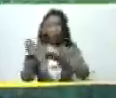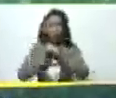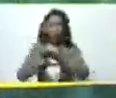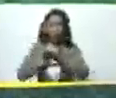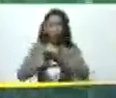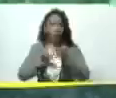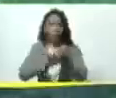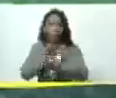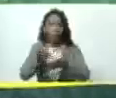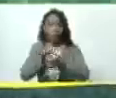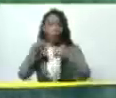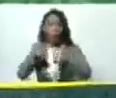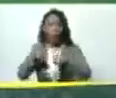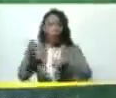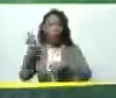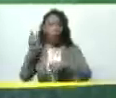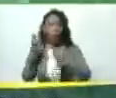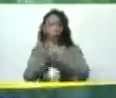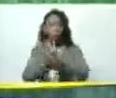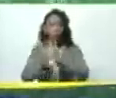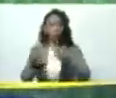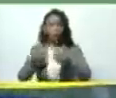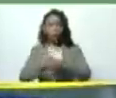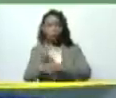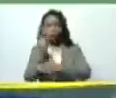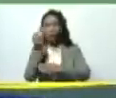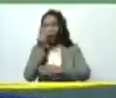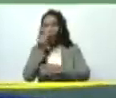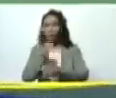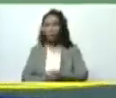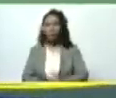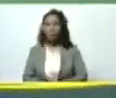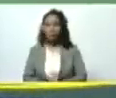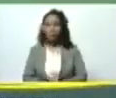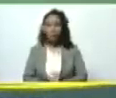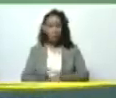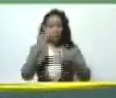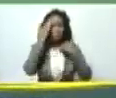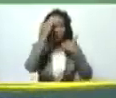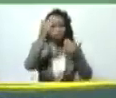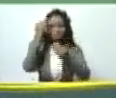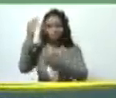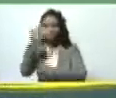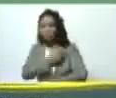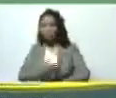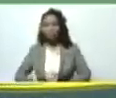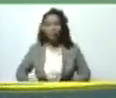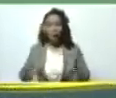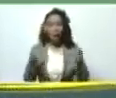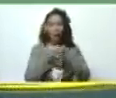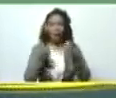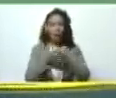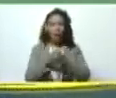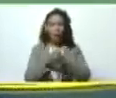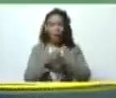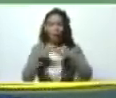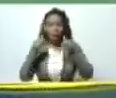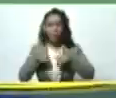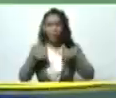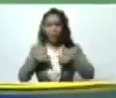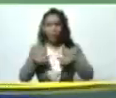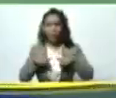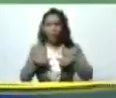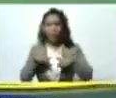paráutica productiva del estado de Monaga adelante Rubén saludo presidente saludo a todo el equipo que lo acompaña desde acá desde